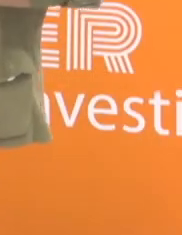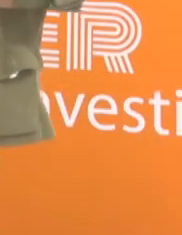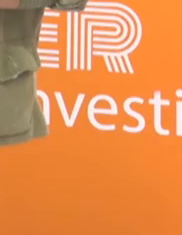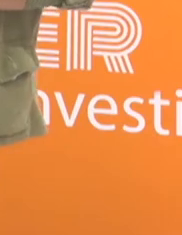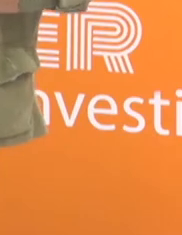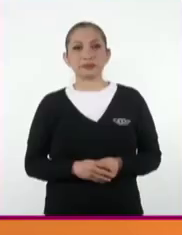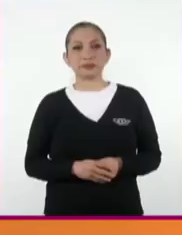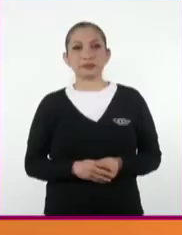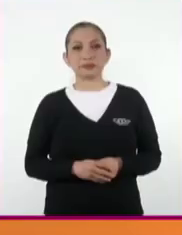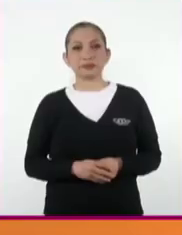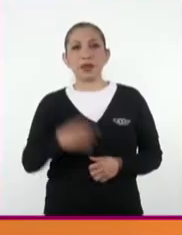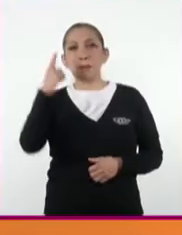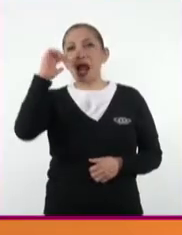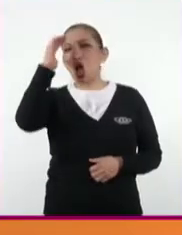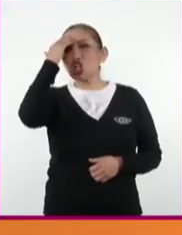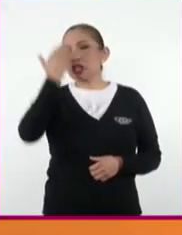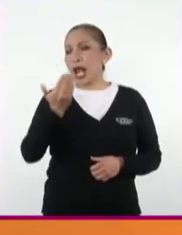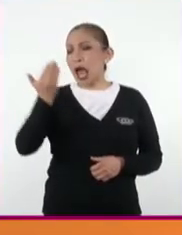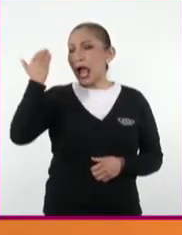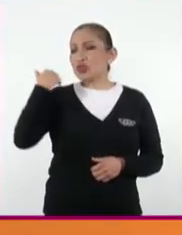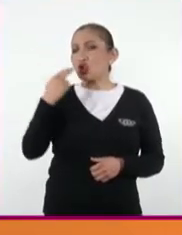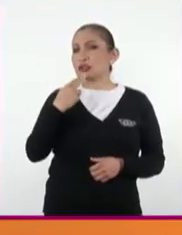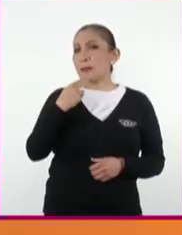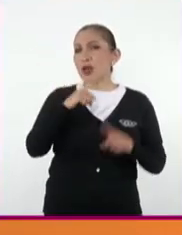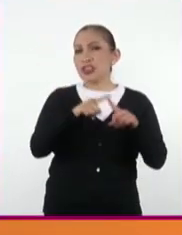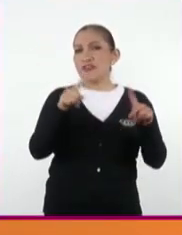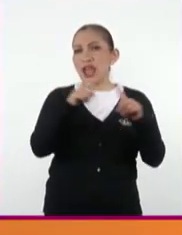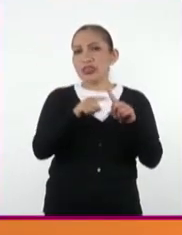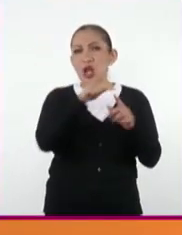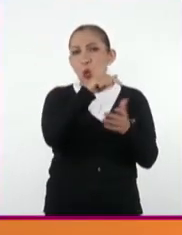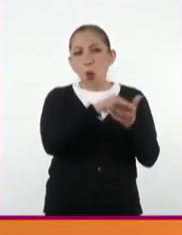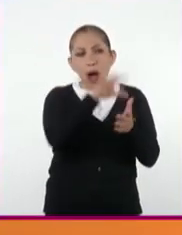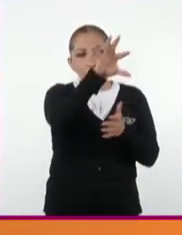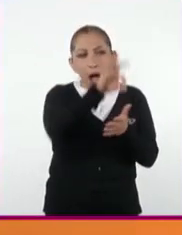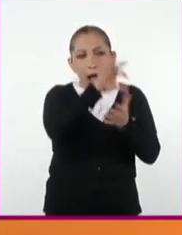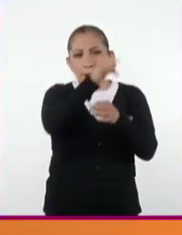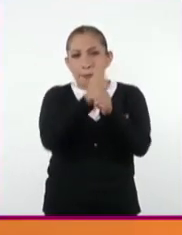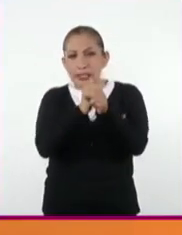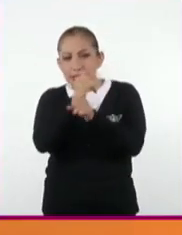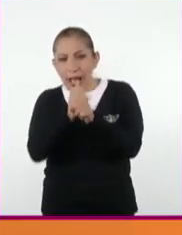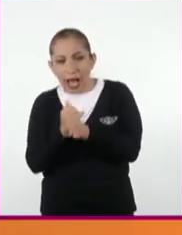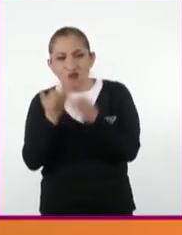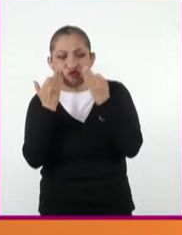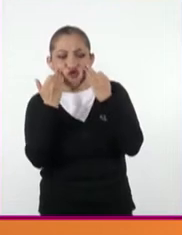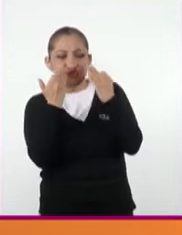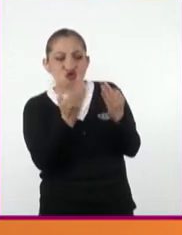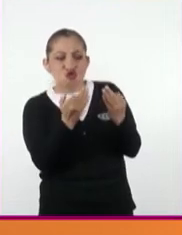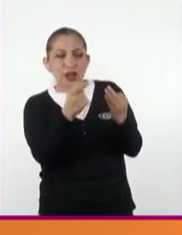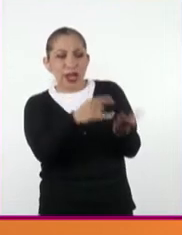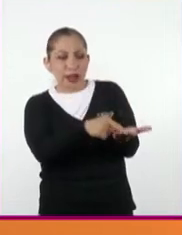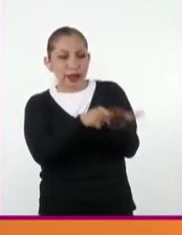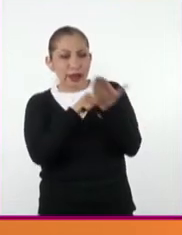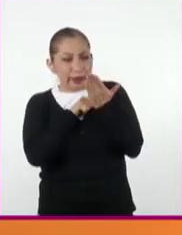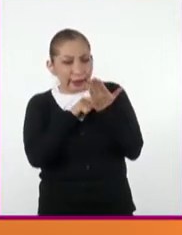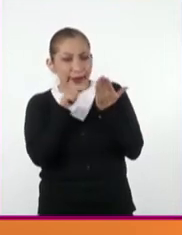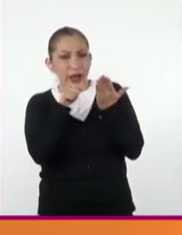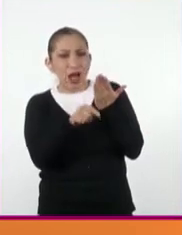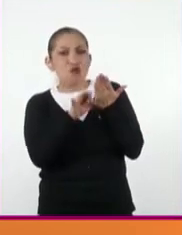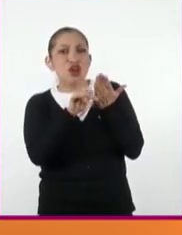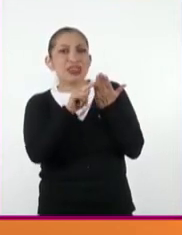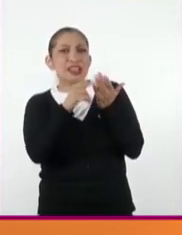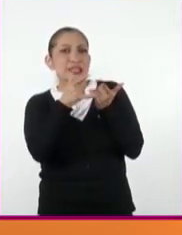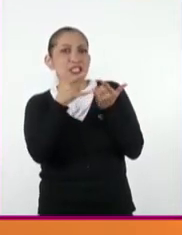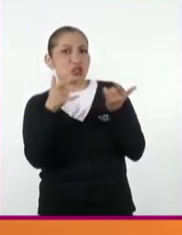Para conocer el pasado, empleamos fuentes históricas, es decir, testimonios que nos han llegado de esos tiempos.